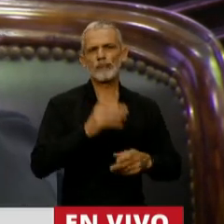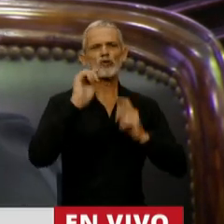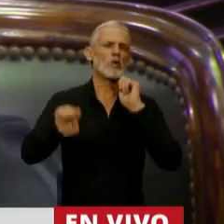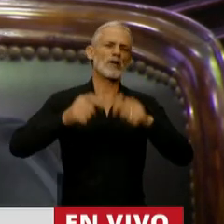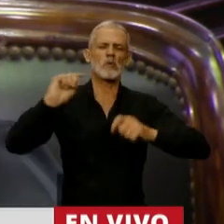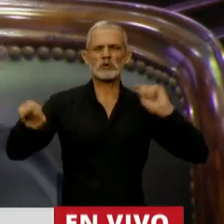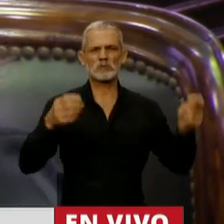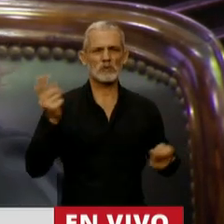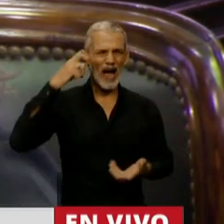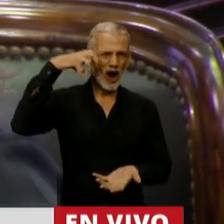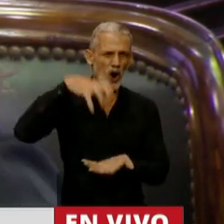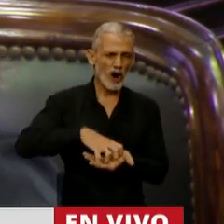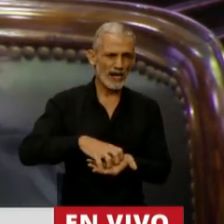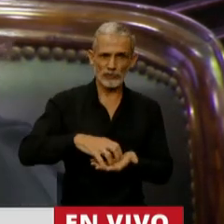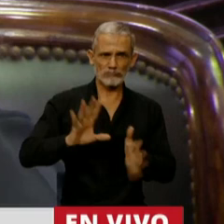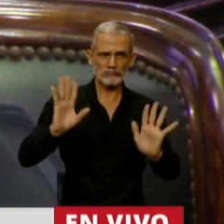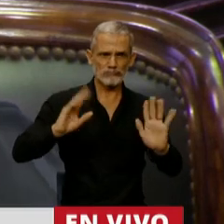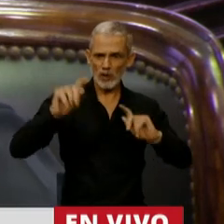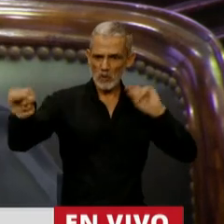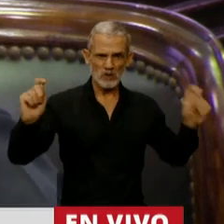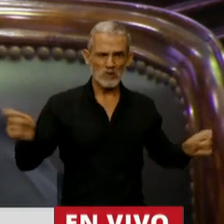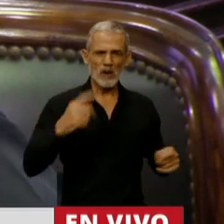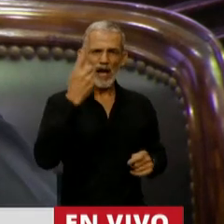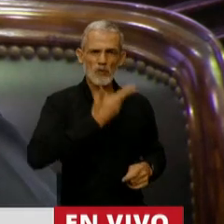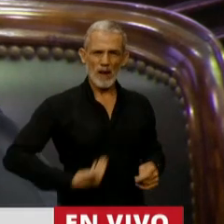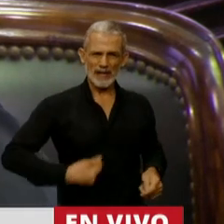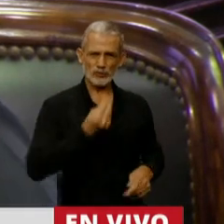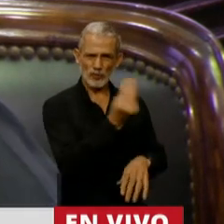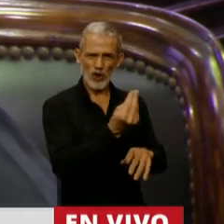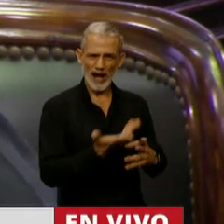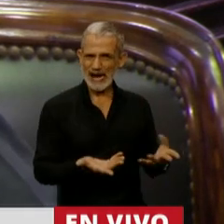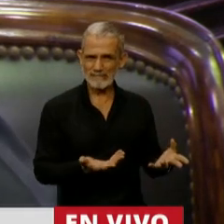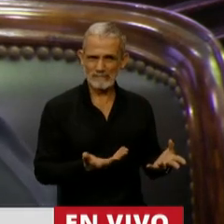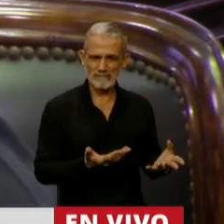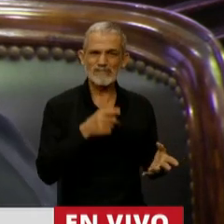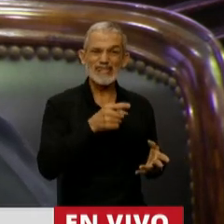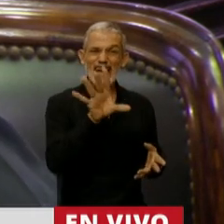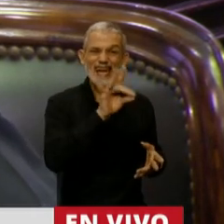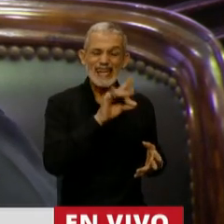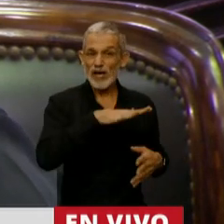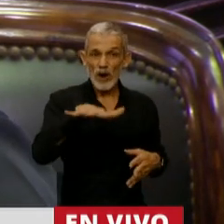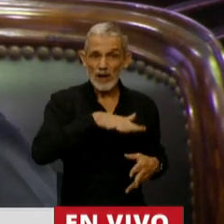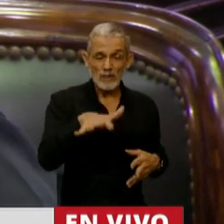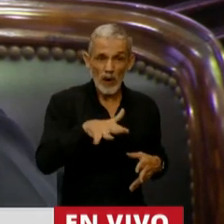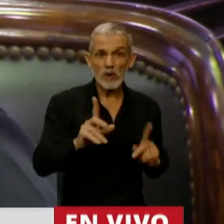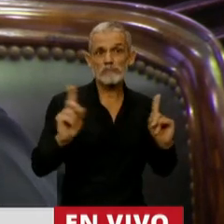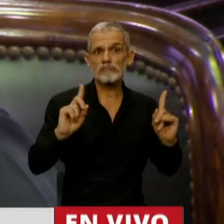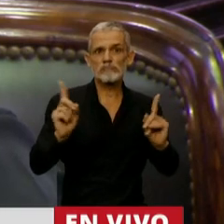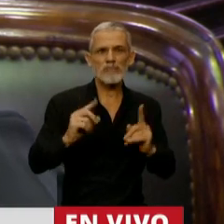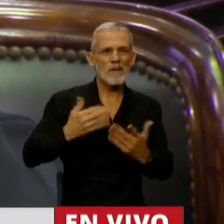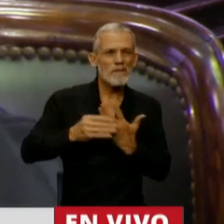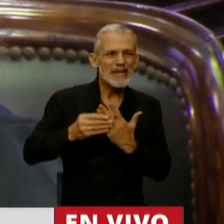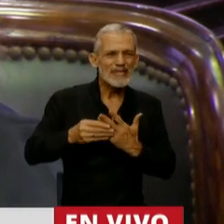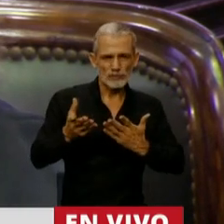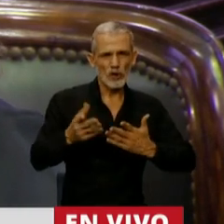el Congreso sus facultades en un funcionario que no lo eligió el pueblo, sino el